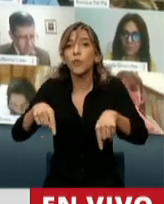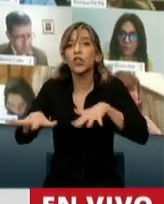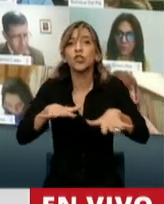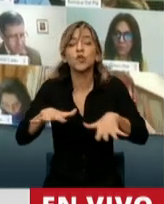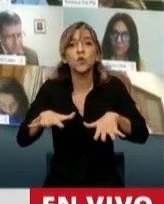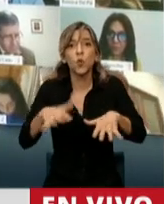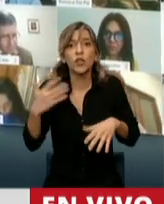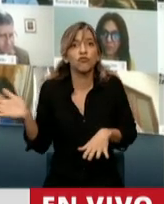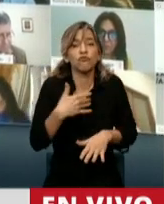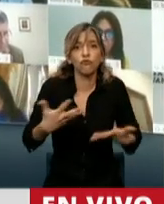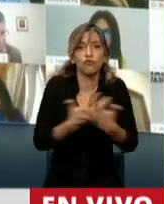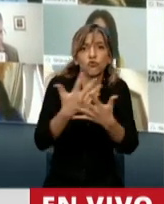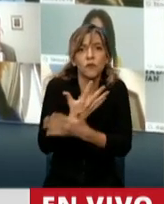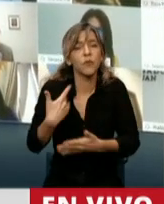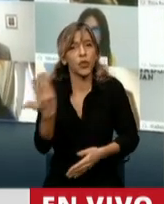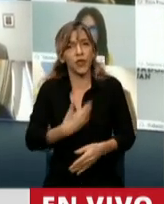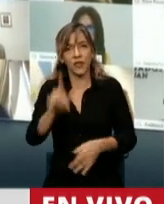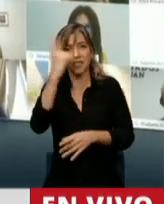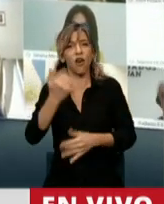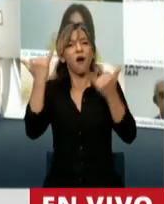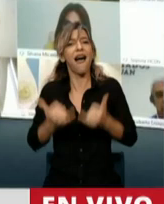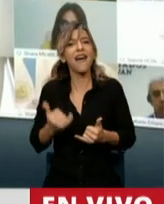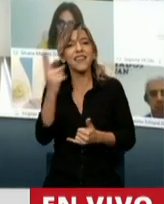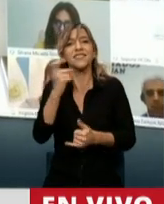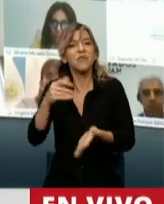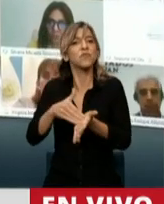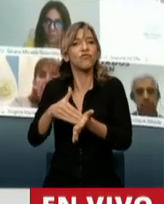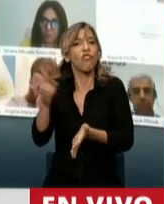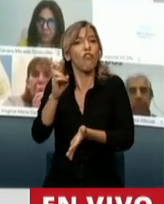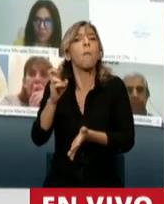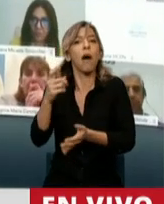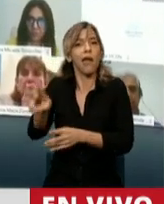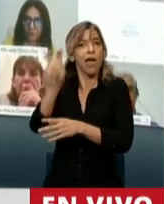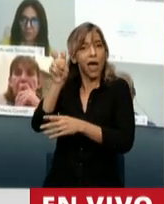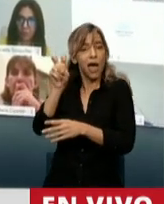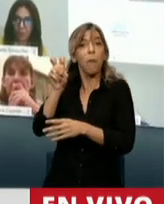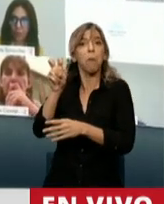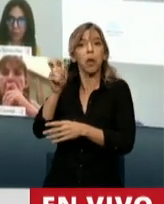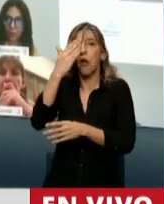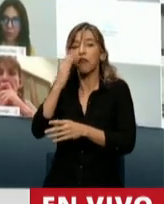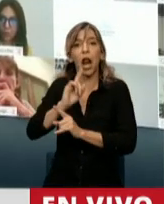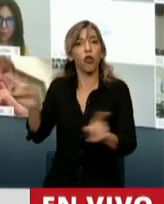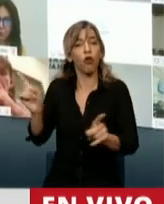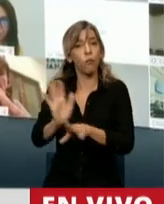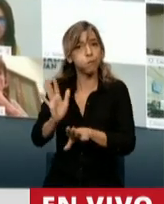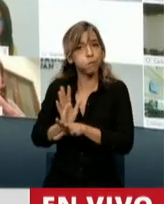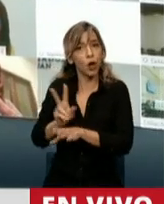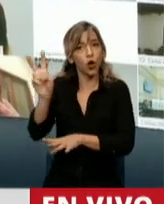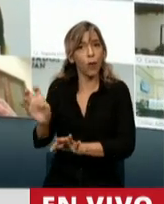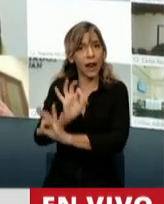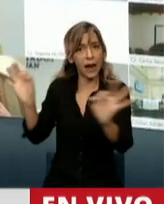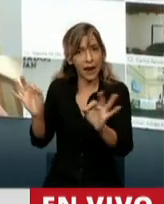sufriendo? ¿Que el Estado tenga 100 millones de dólares listos para el cobro y que no los cobre? Esta ley tiene, por lo tanto, señor Presidente, un lado